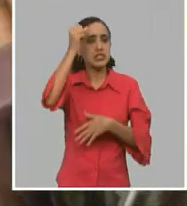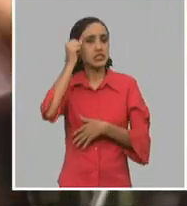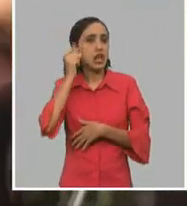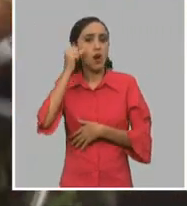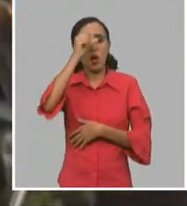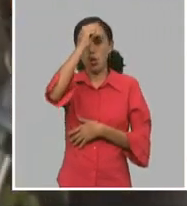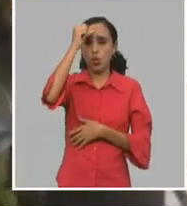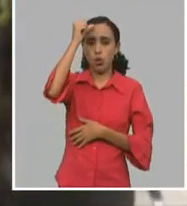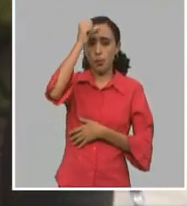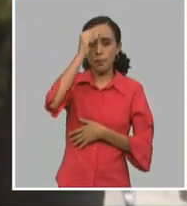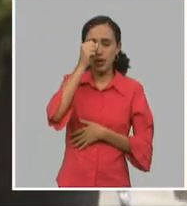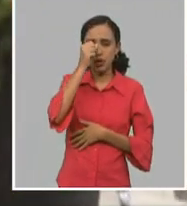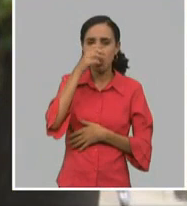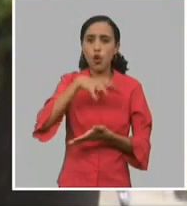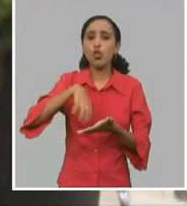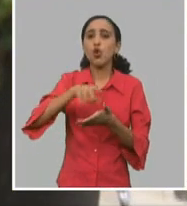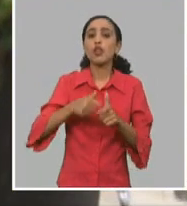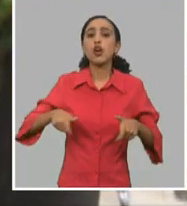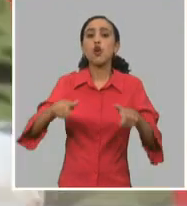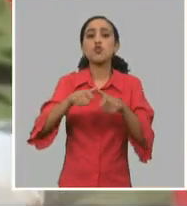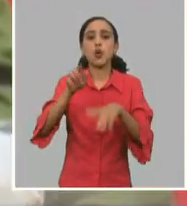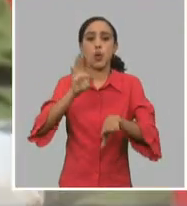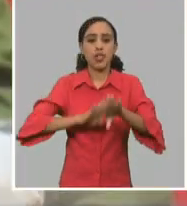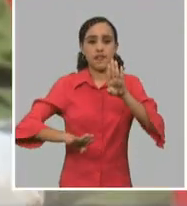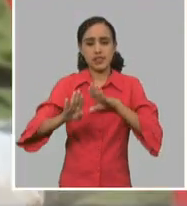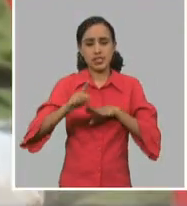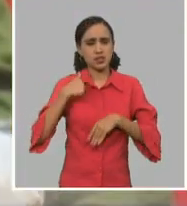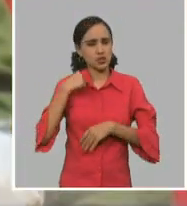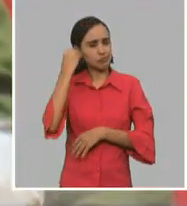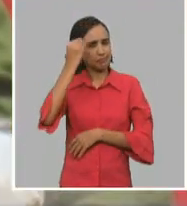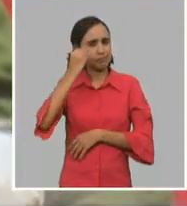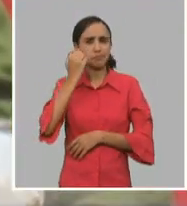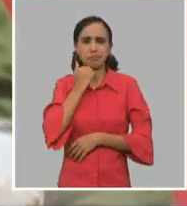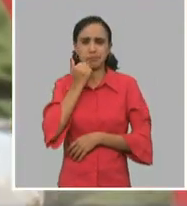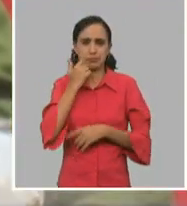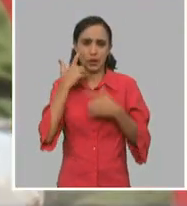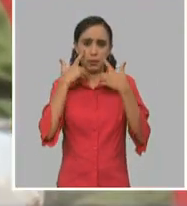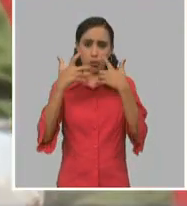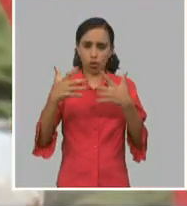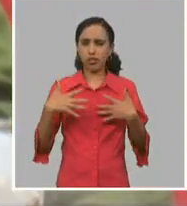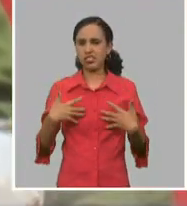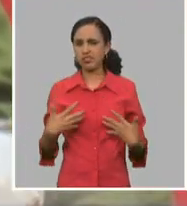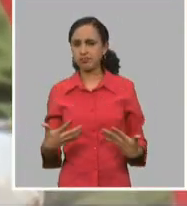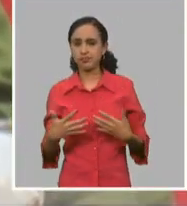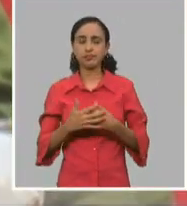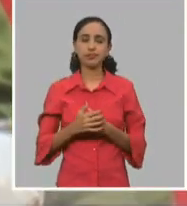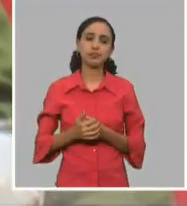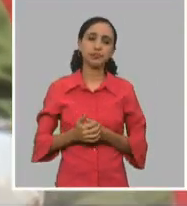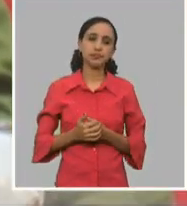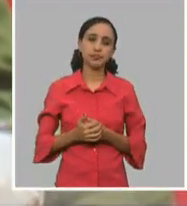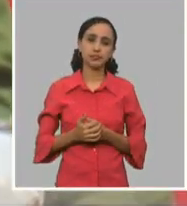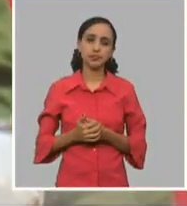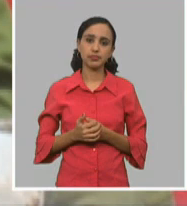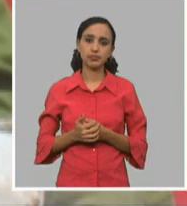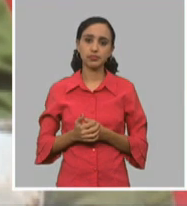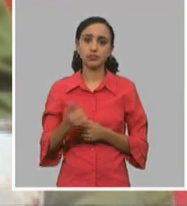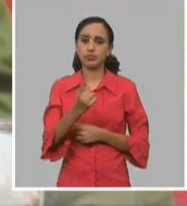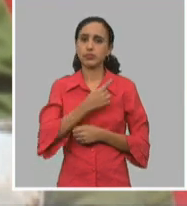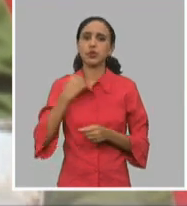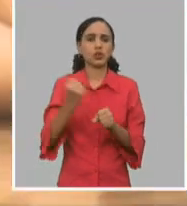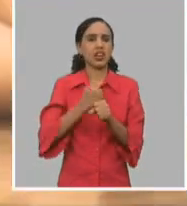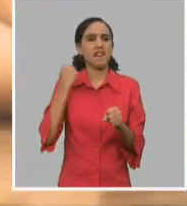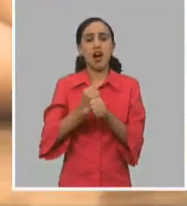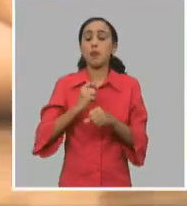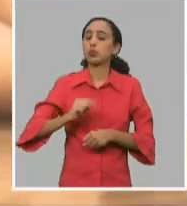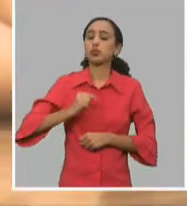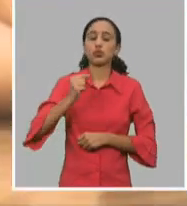domingo, desde el Consejo de Defensa. Yo creo que lo más importante ha sido el haber trabajado con mucha